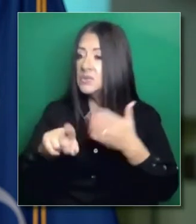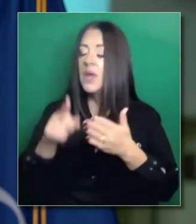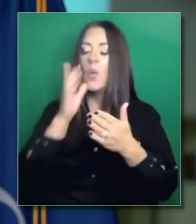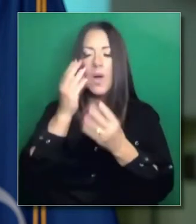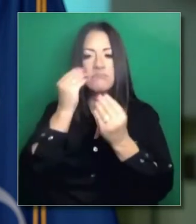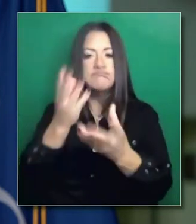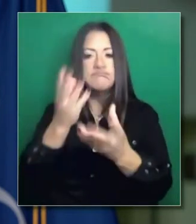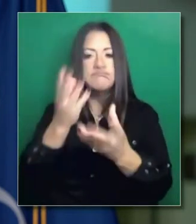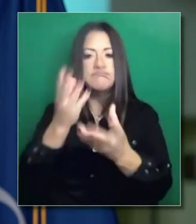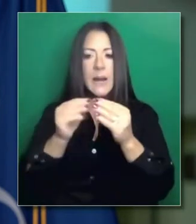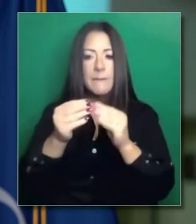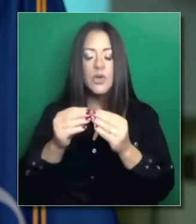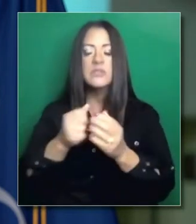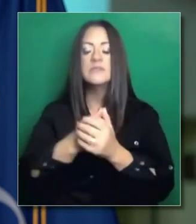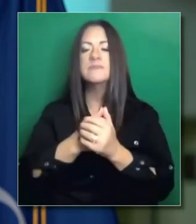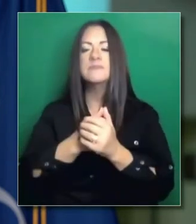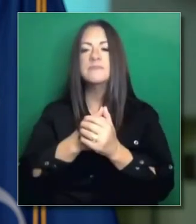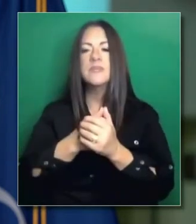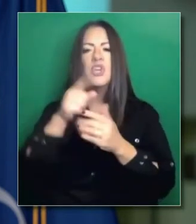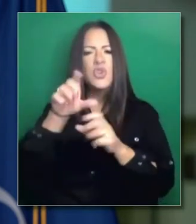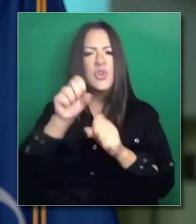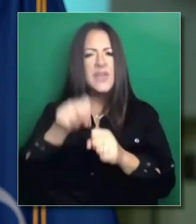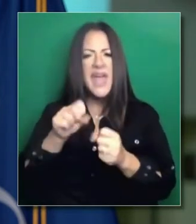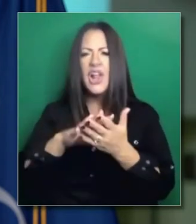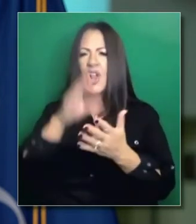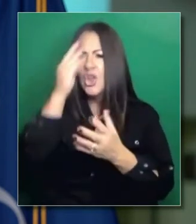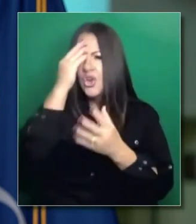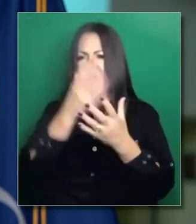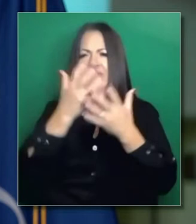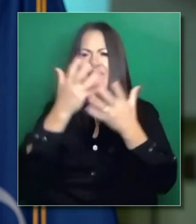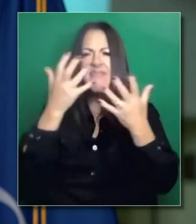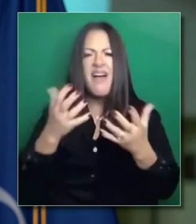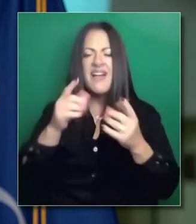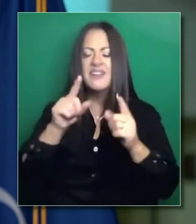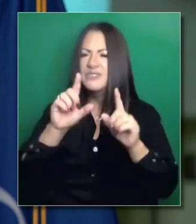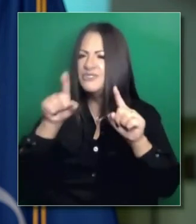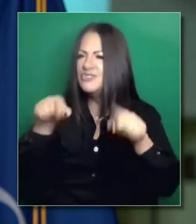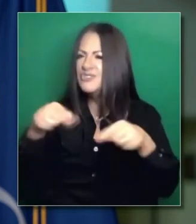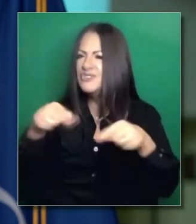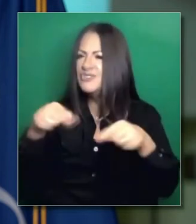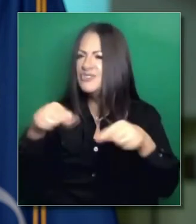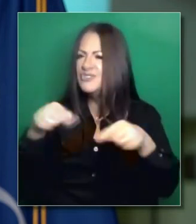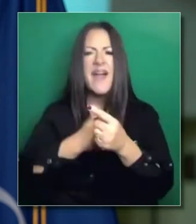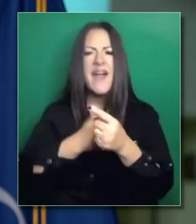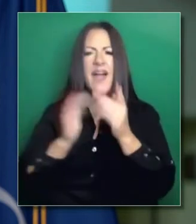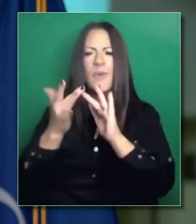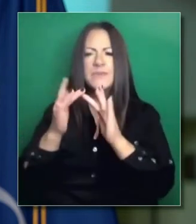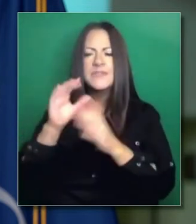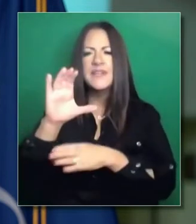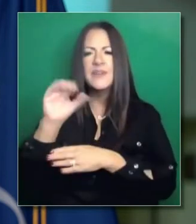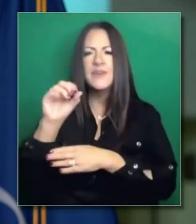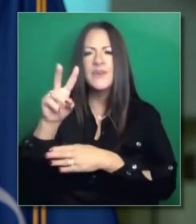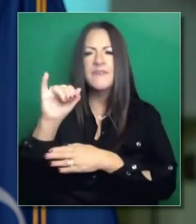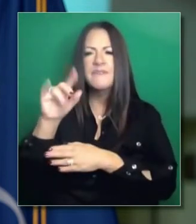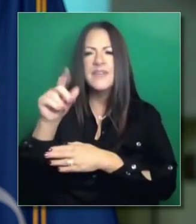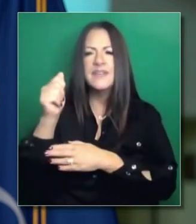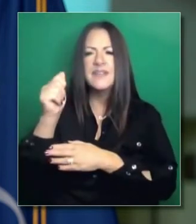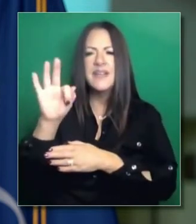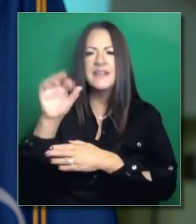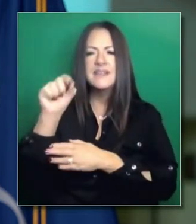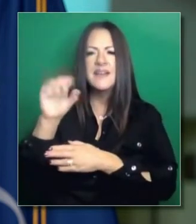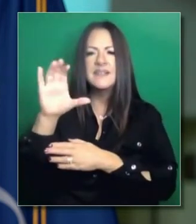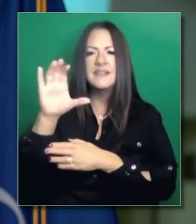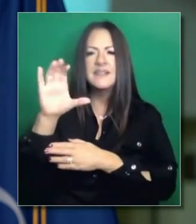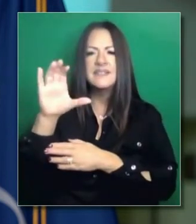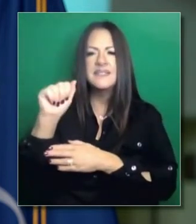aprendan más sobre todas estas cosas visitando el sitio web covid19.ca.gov. Y con eso, con